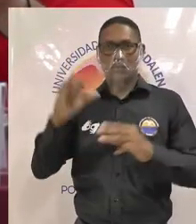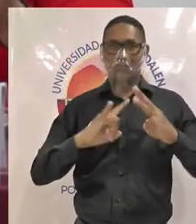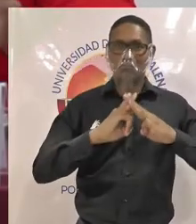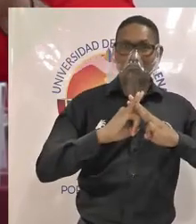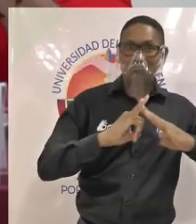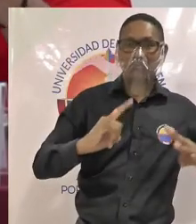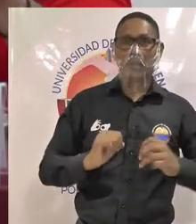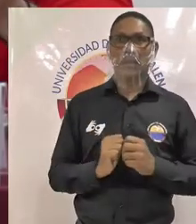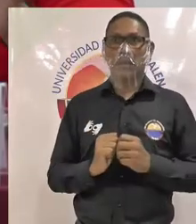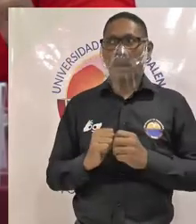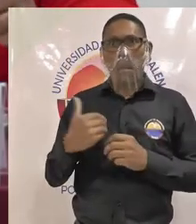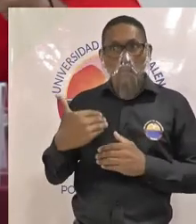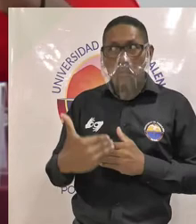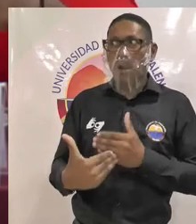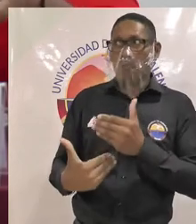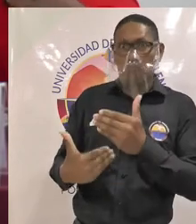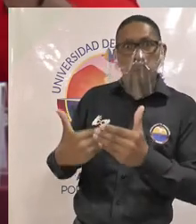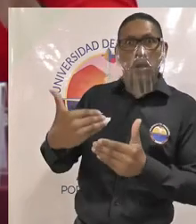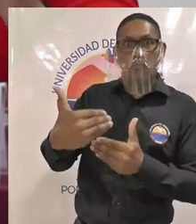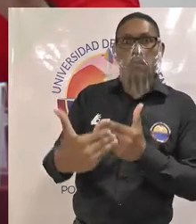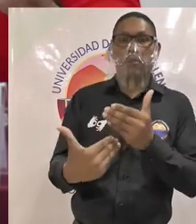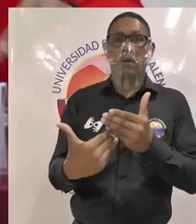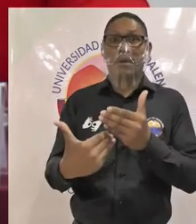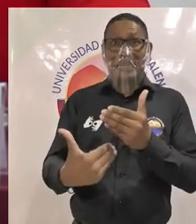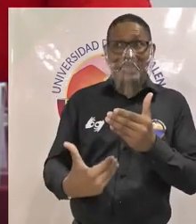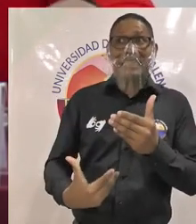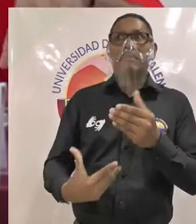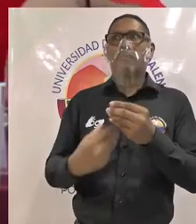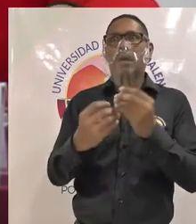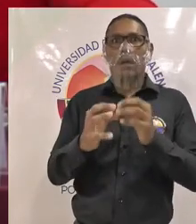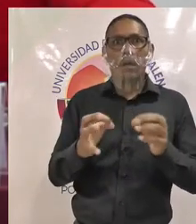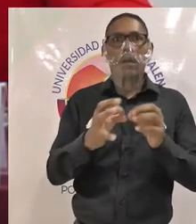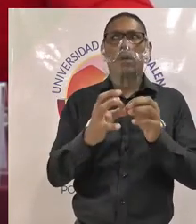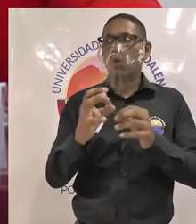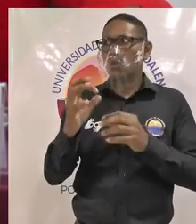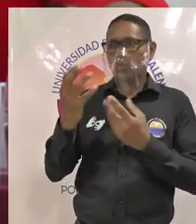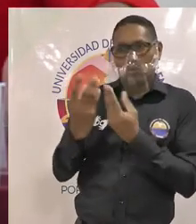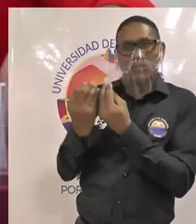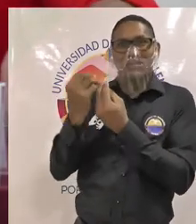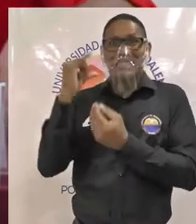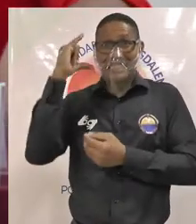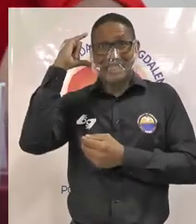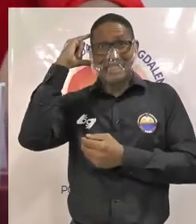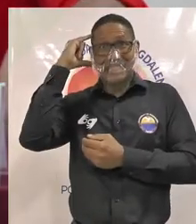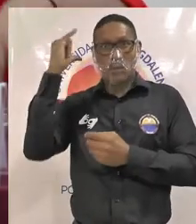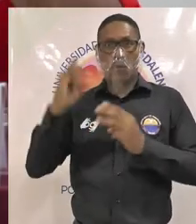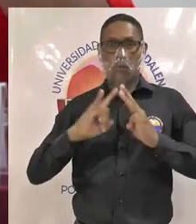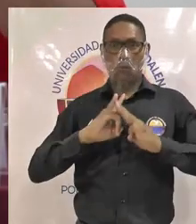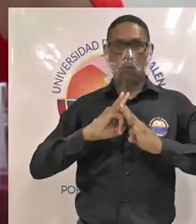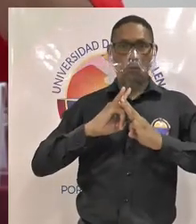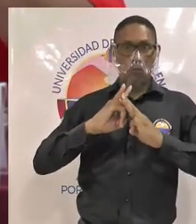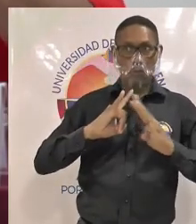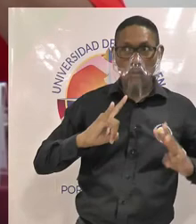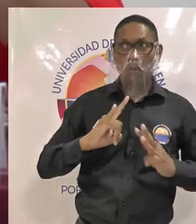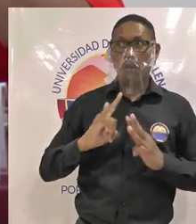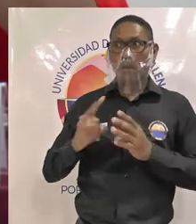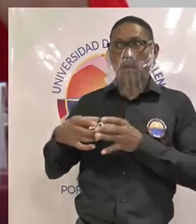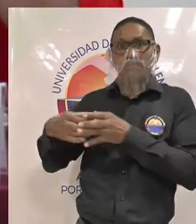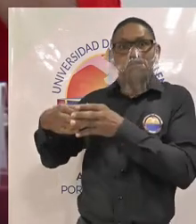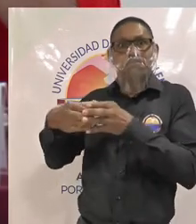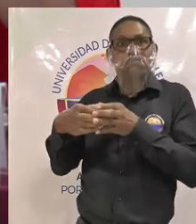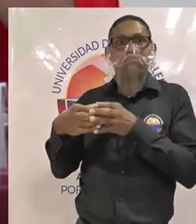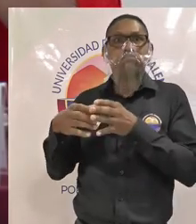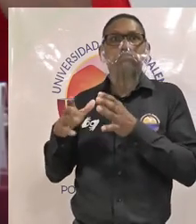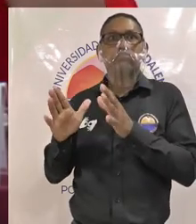esto de forma gradual y integrando a los psicólogos de la universidad del Magdalena que se encuentran en